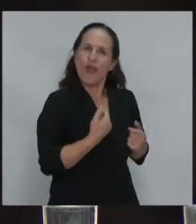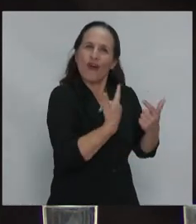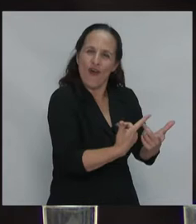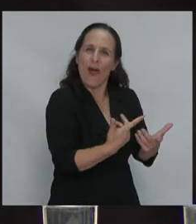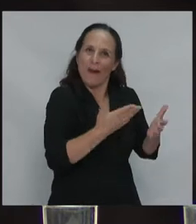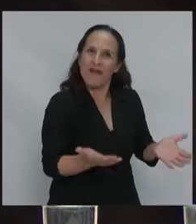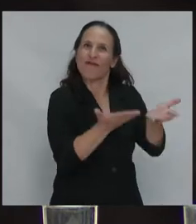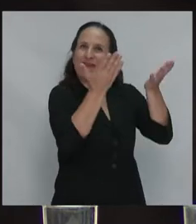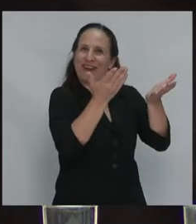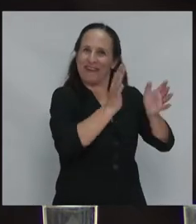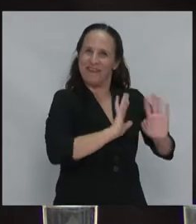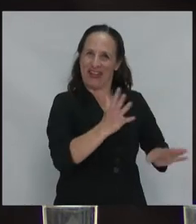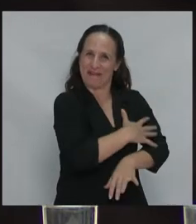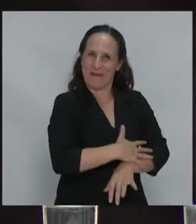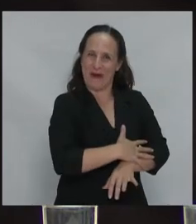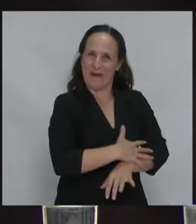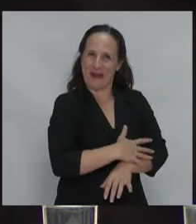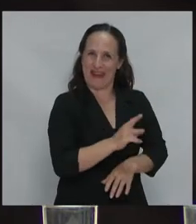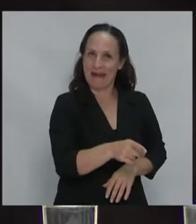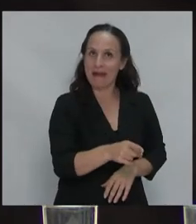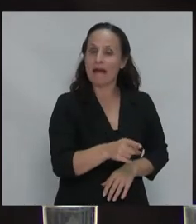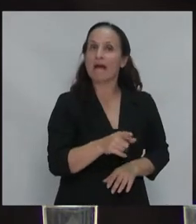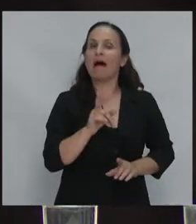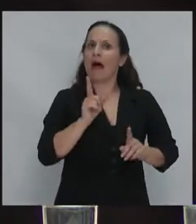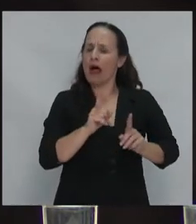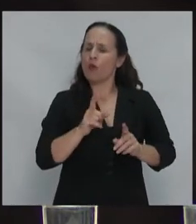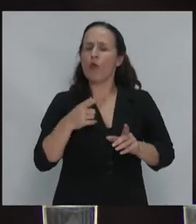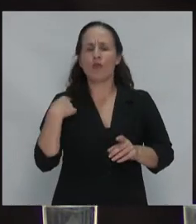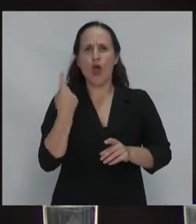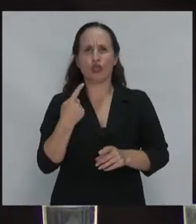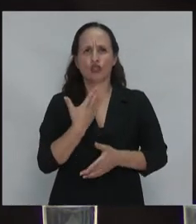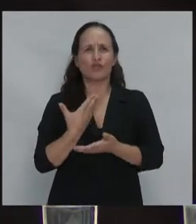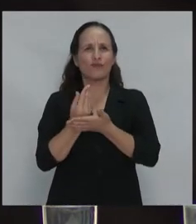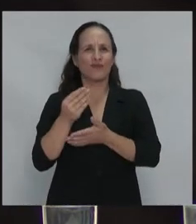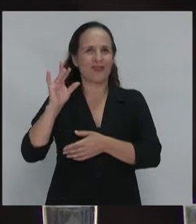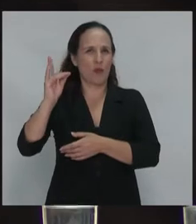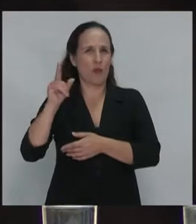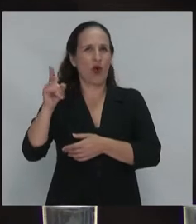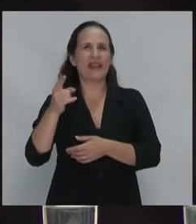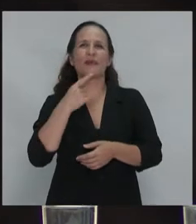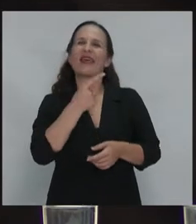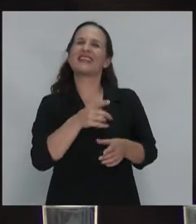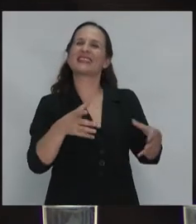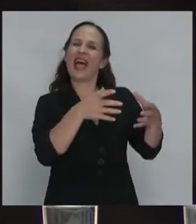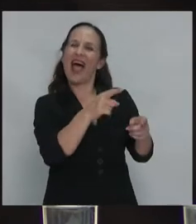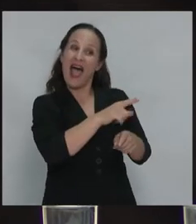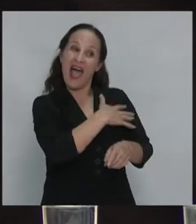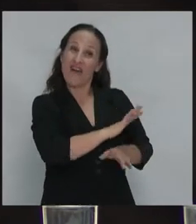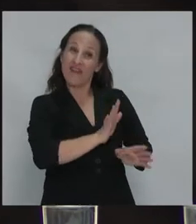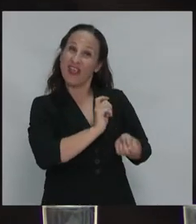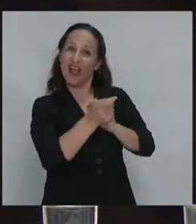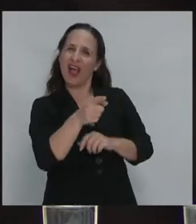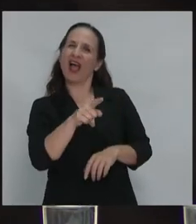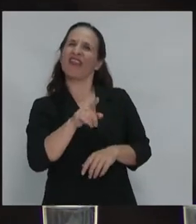y por eso es aquella clase media que algunos de nuestros dirigentes en Bolivia le llamaban traidora le